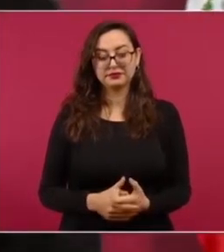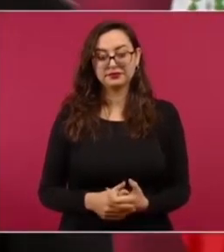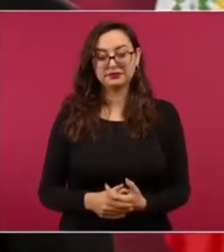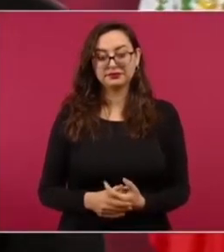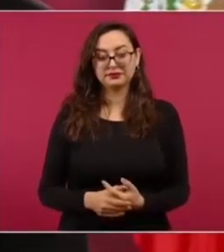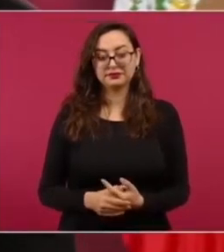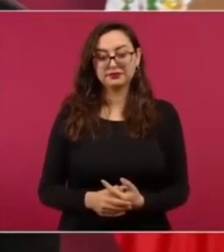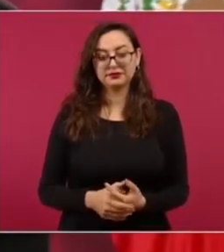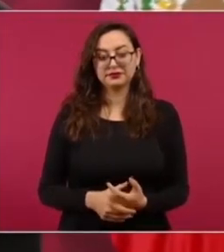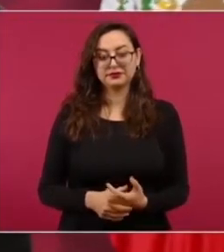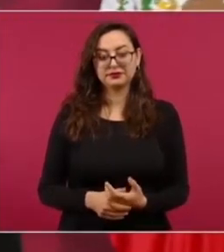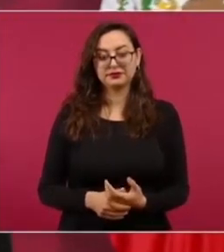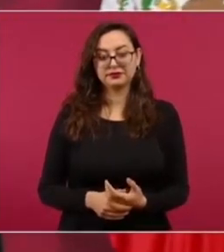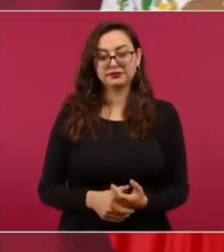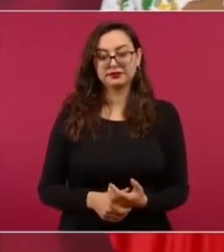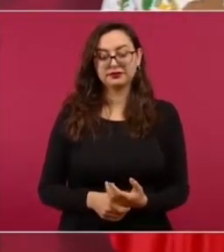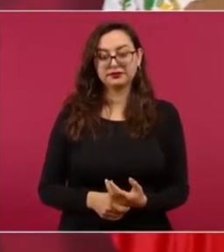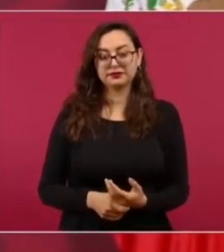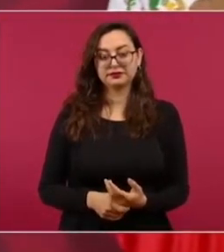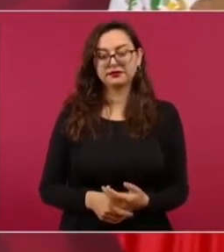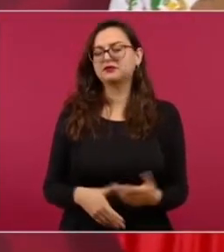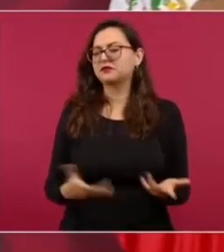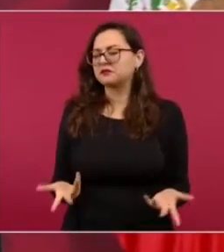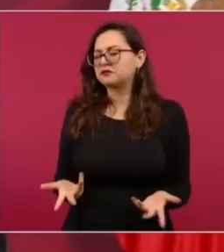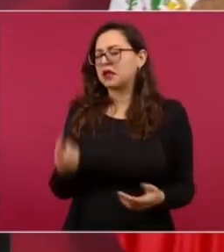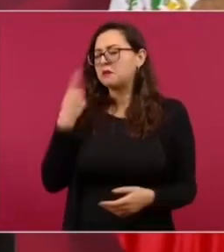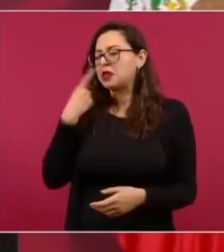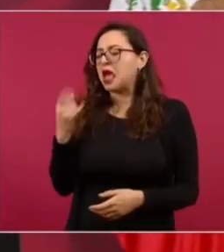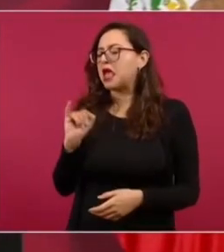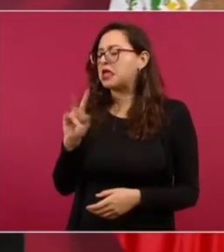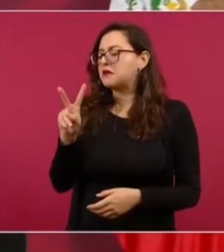le va a devolver a la gente